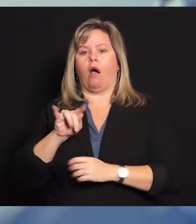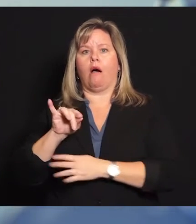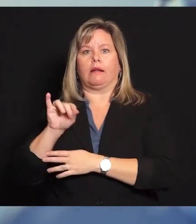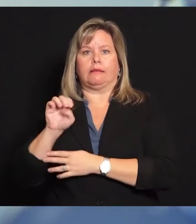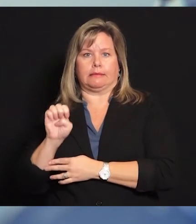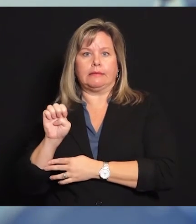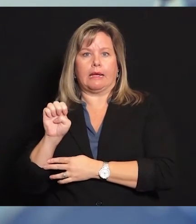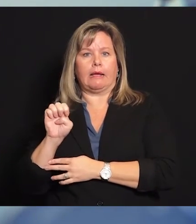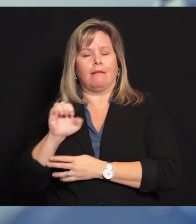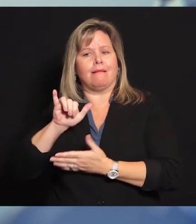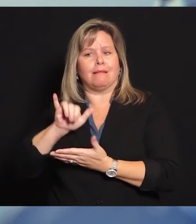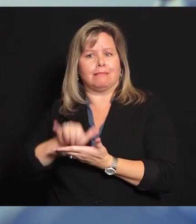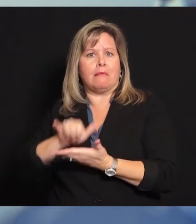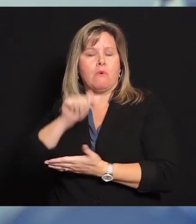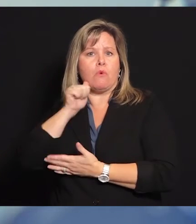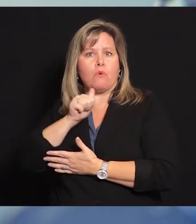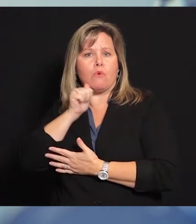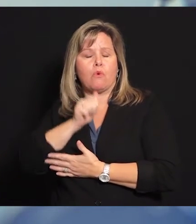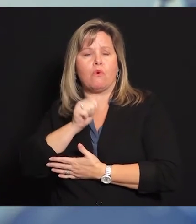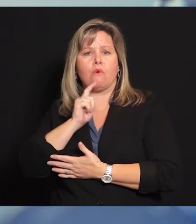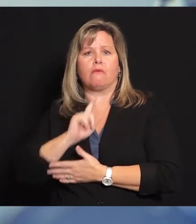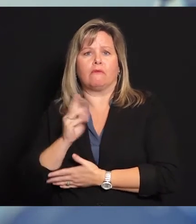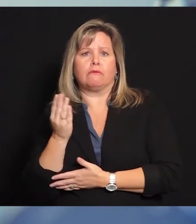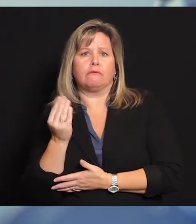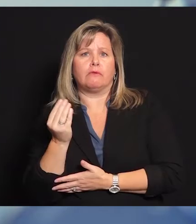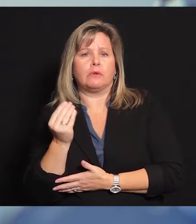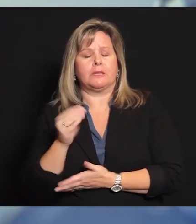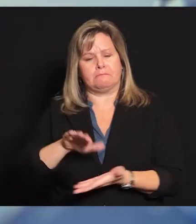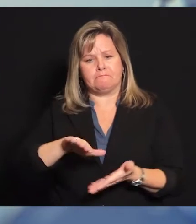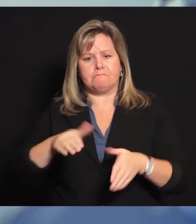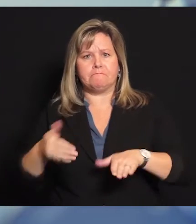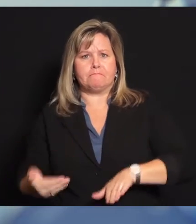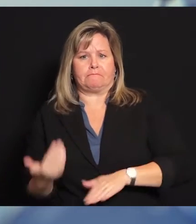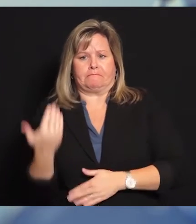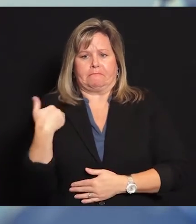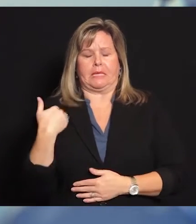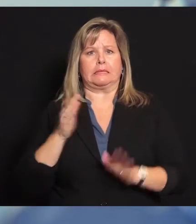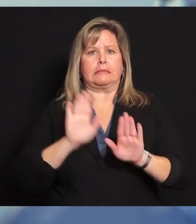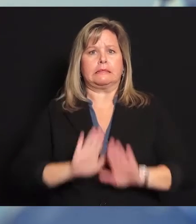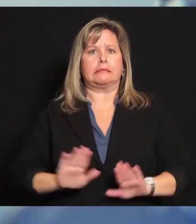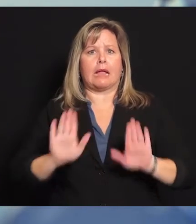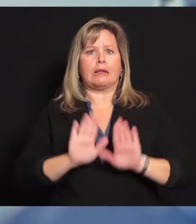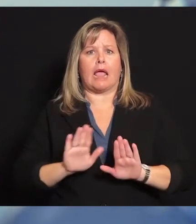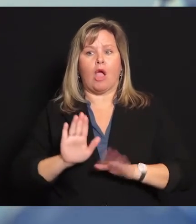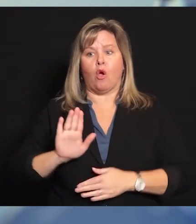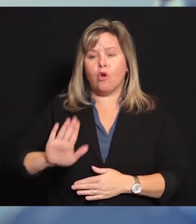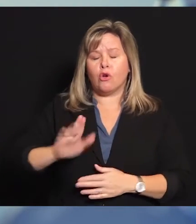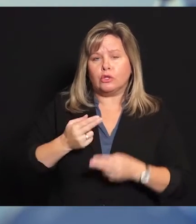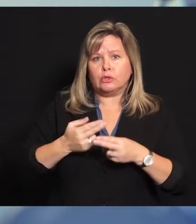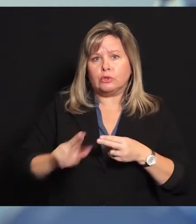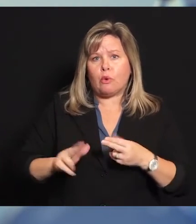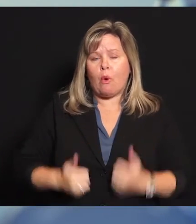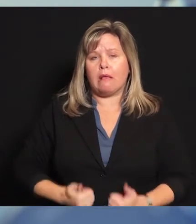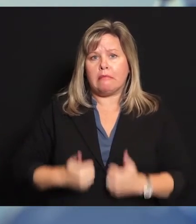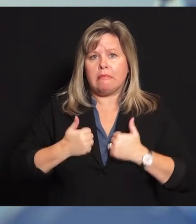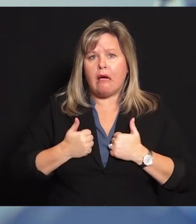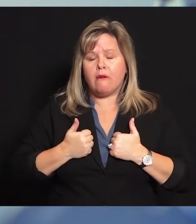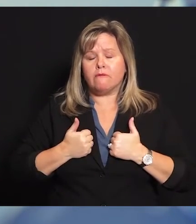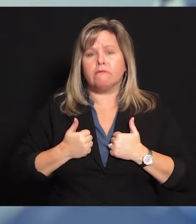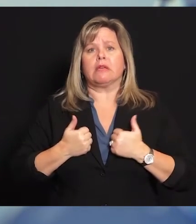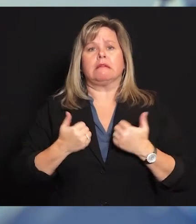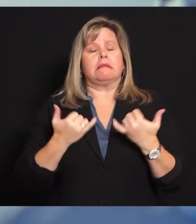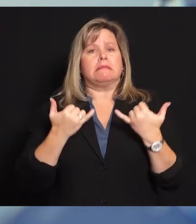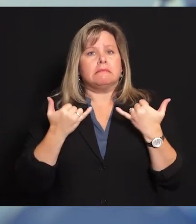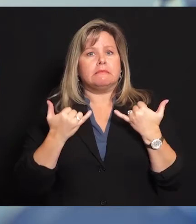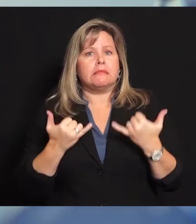la política de Honesty. Honesty Hodges falleció el domingo. En su corta vida, Hodges deja un legado significativo.